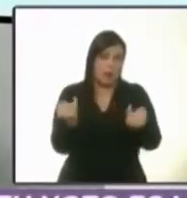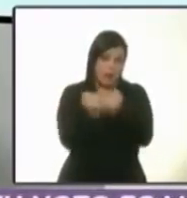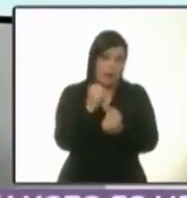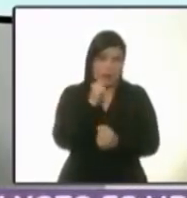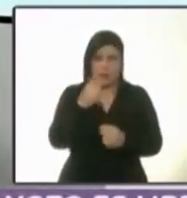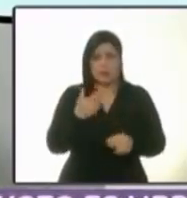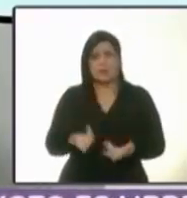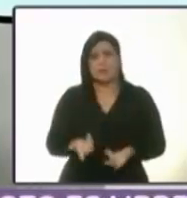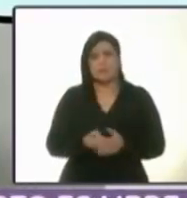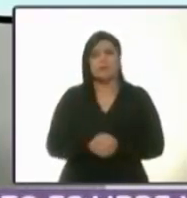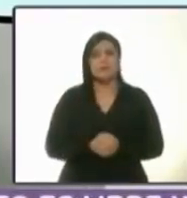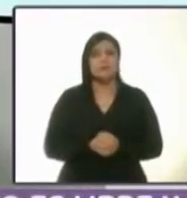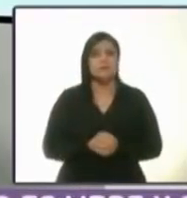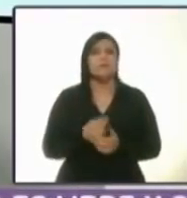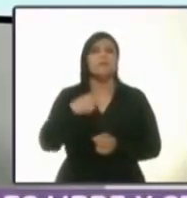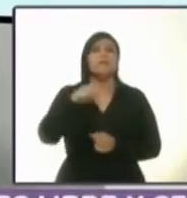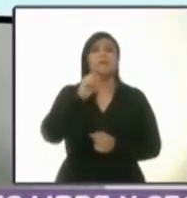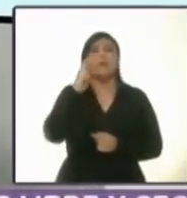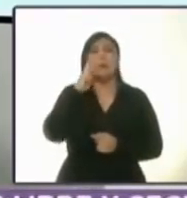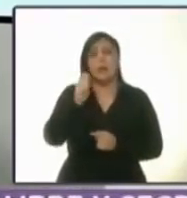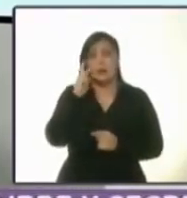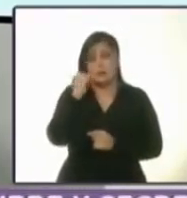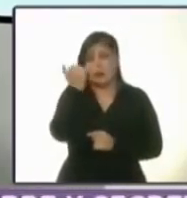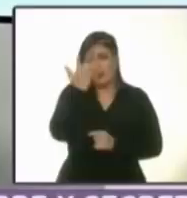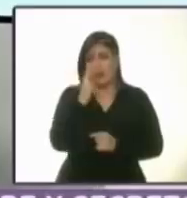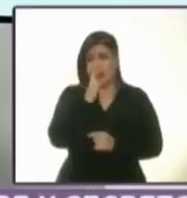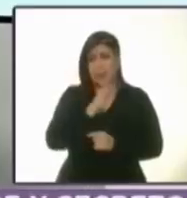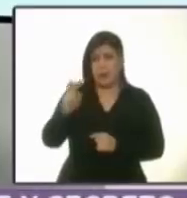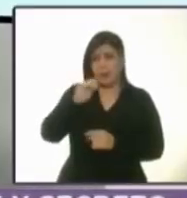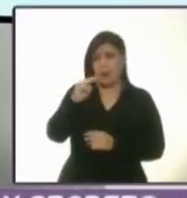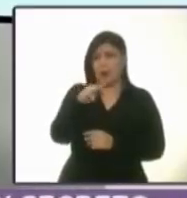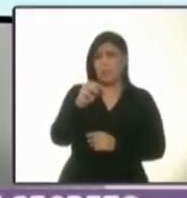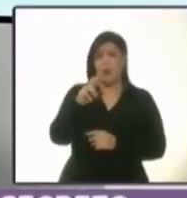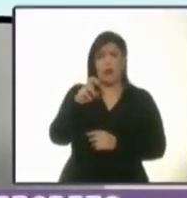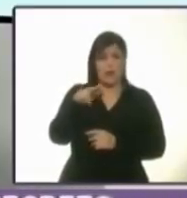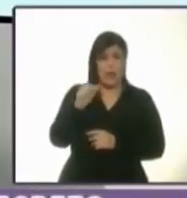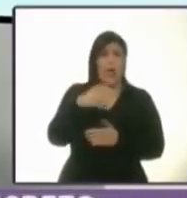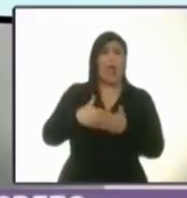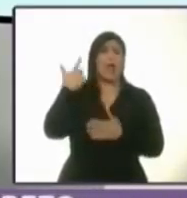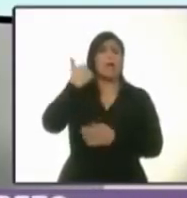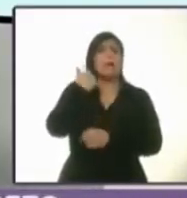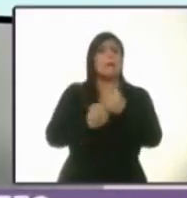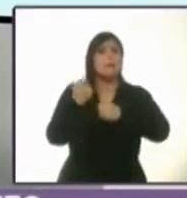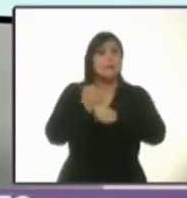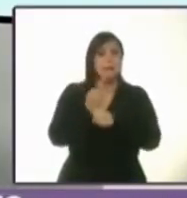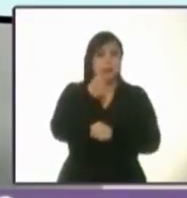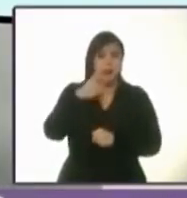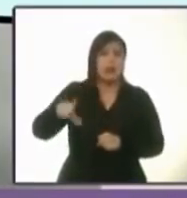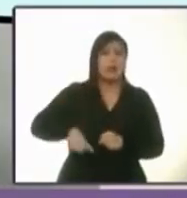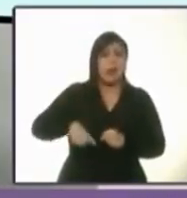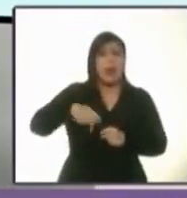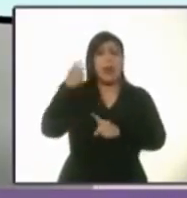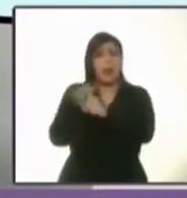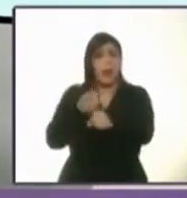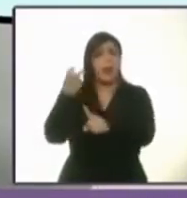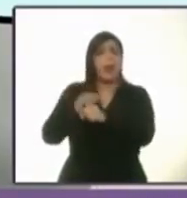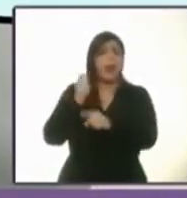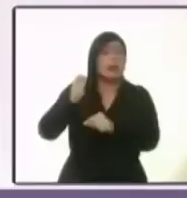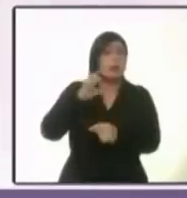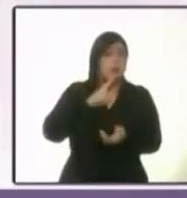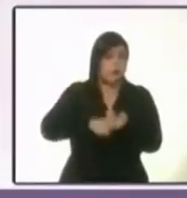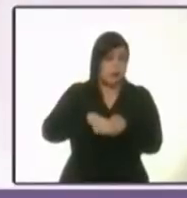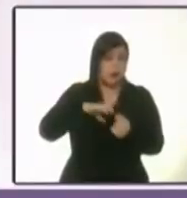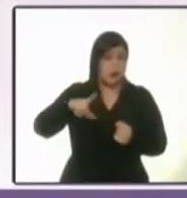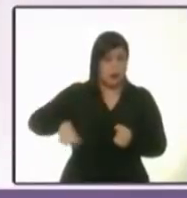todos los que hoy están en Morena fueron los que nos vinieron a decir hace seis años que el gobierno que hoy están criticando, el gobernante que hoy están